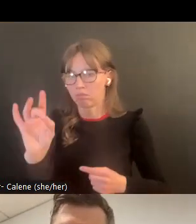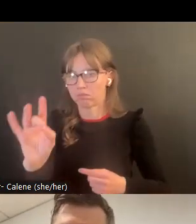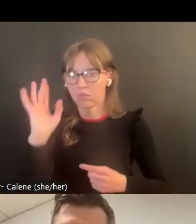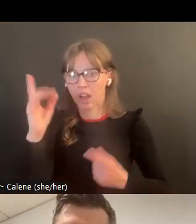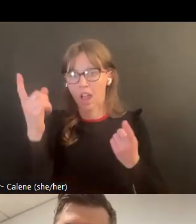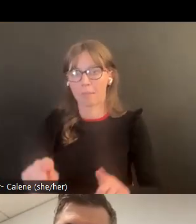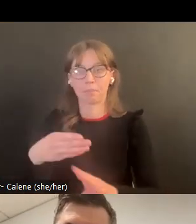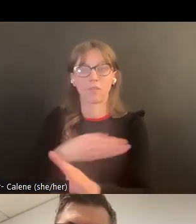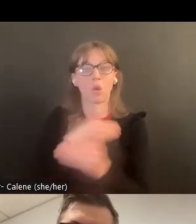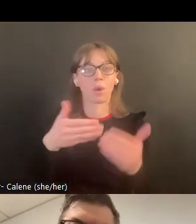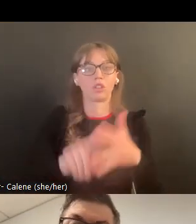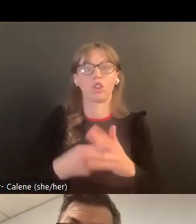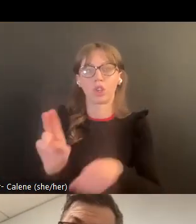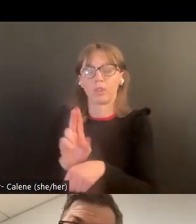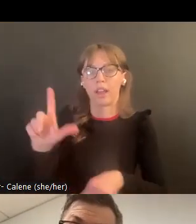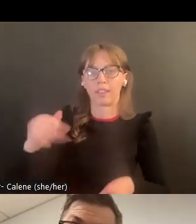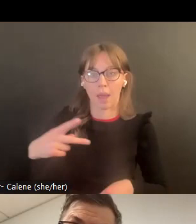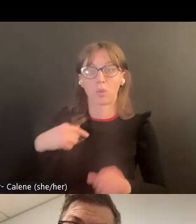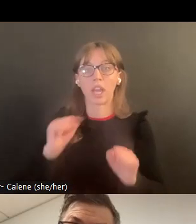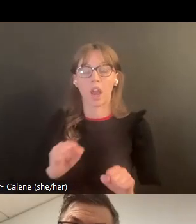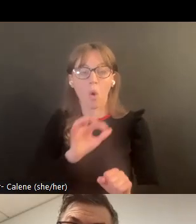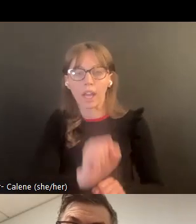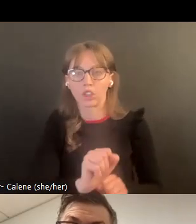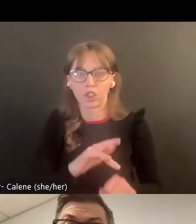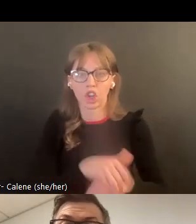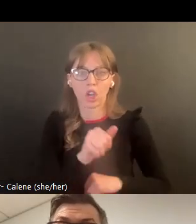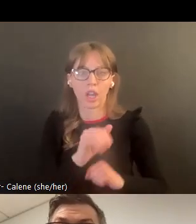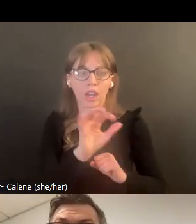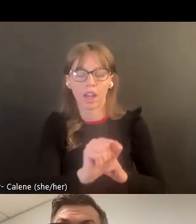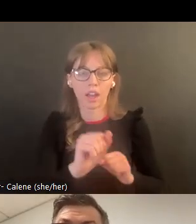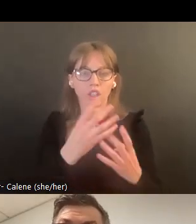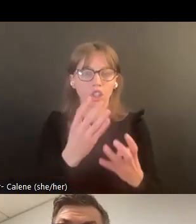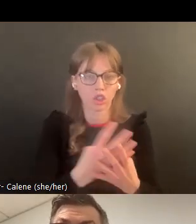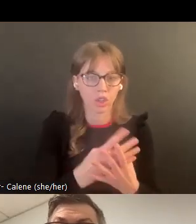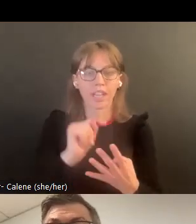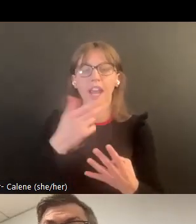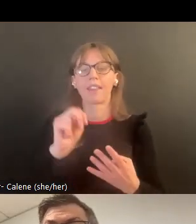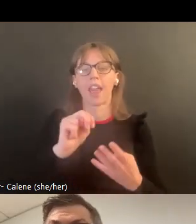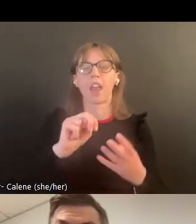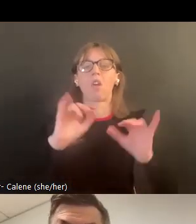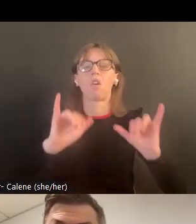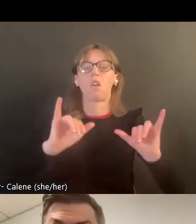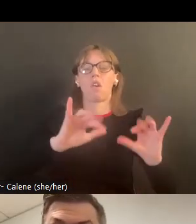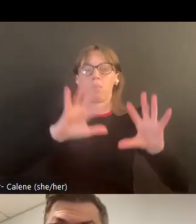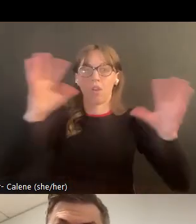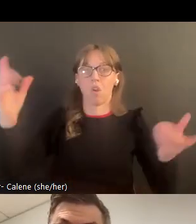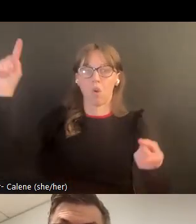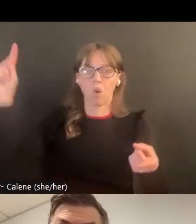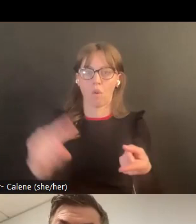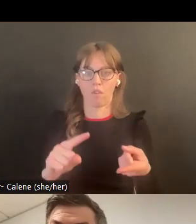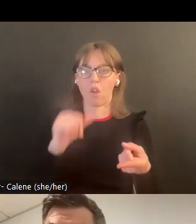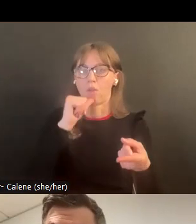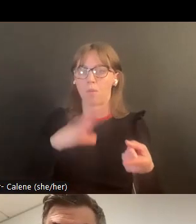en sí no tendrá que esperar que podamos suceda algo sino que